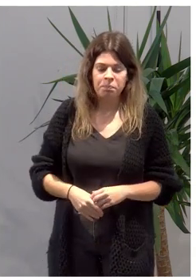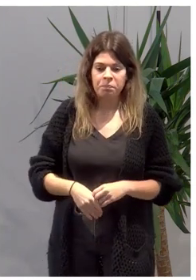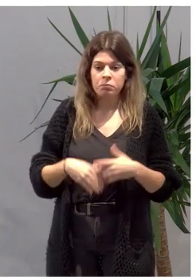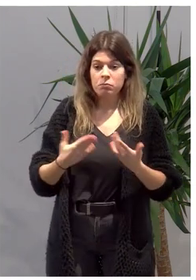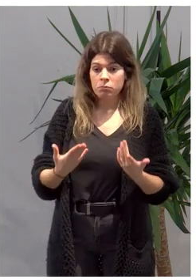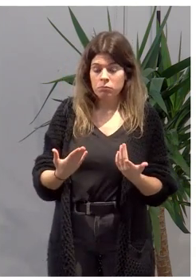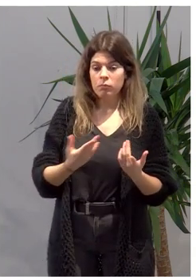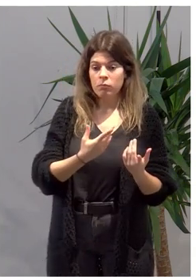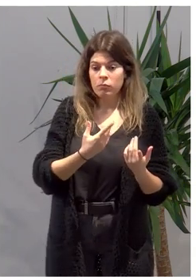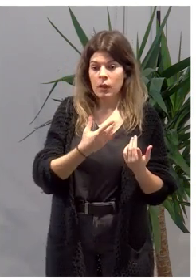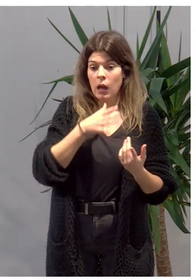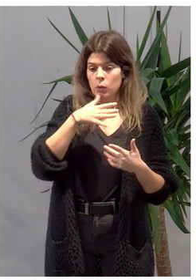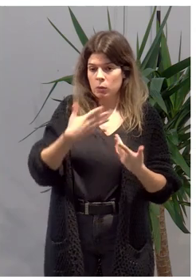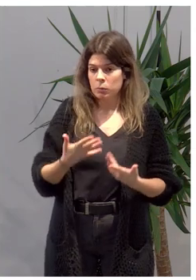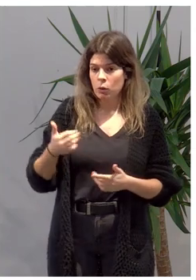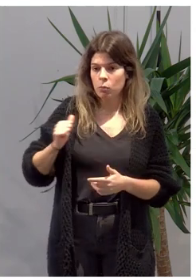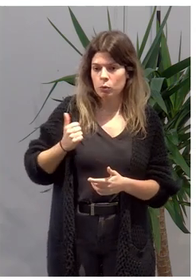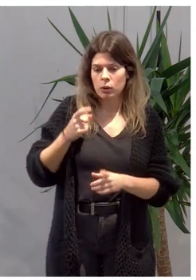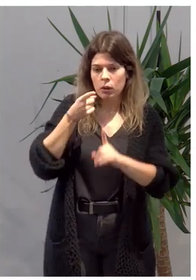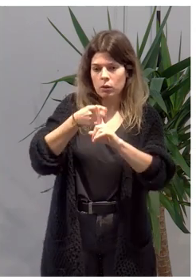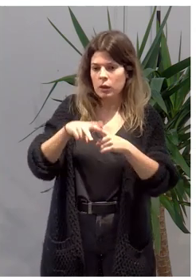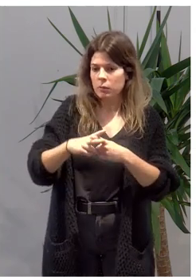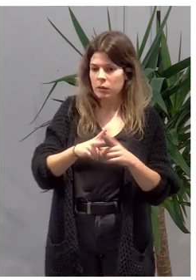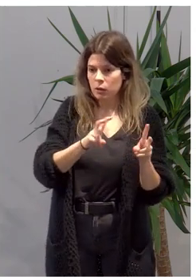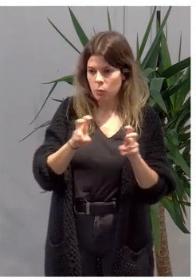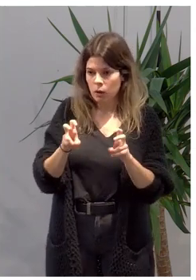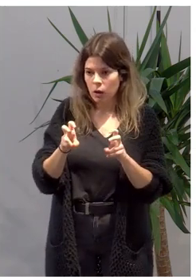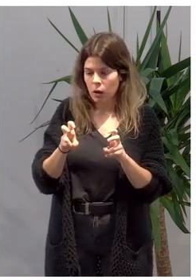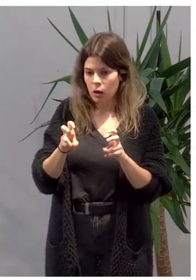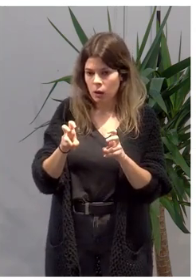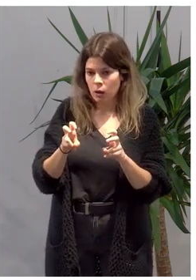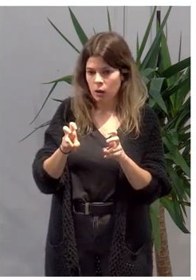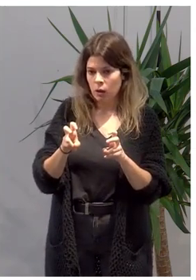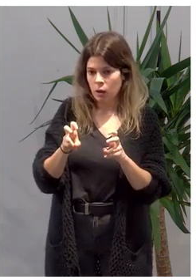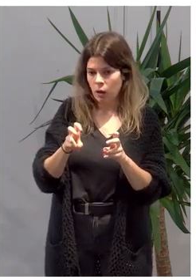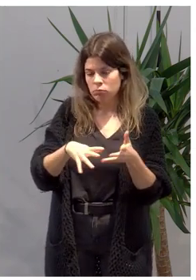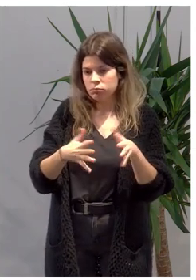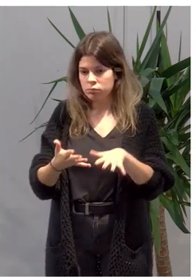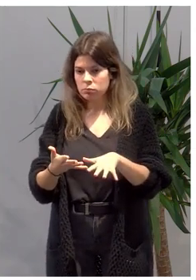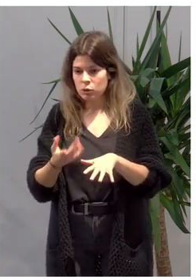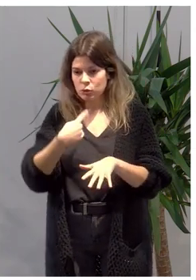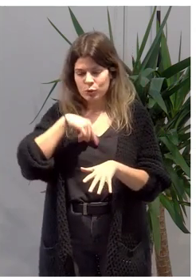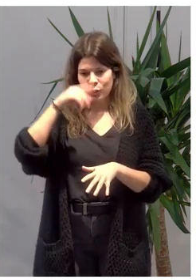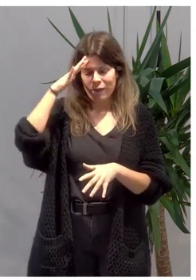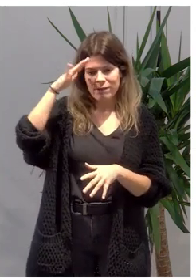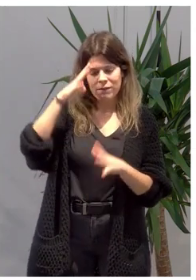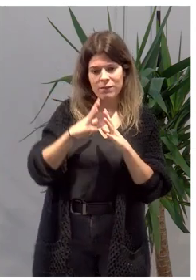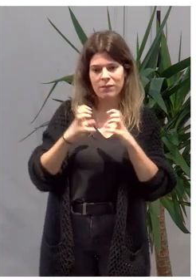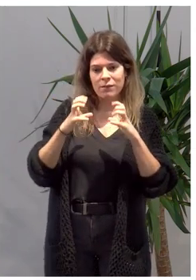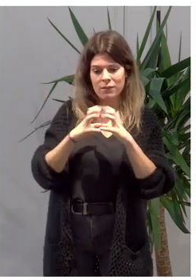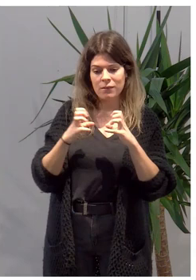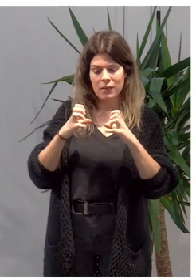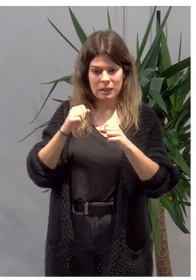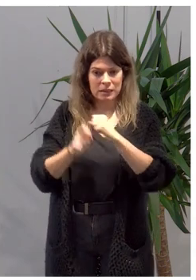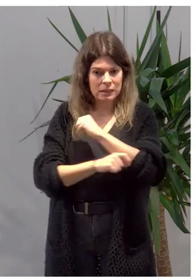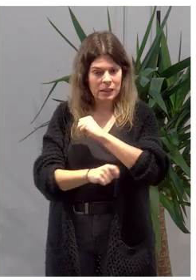ante una oportunidad para adquirir nuevas herramientas. La verdad es que estamos ilusionados con estas nuevas estrategias que nos